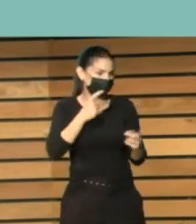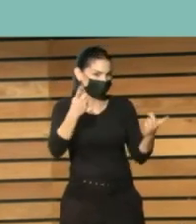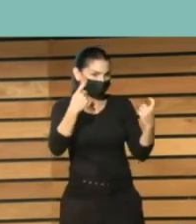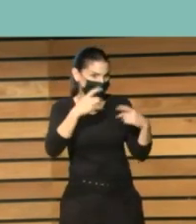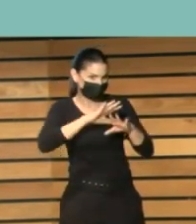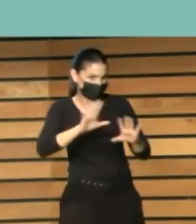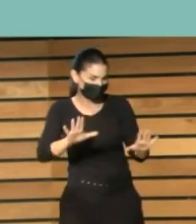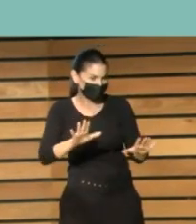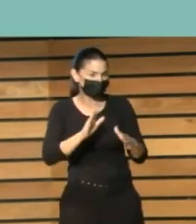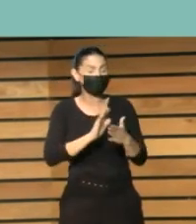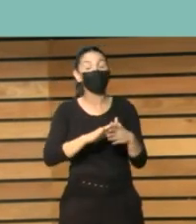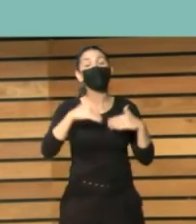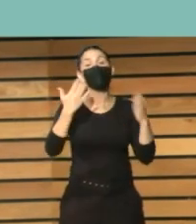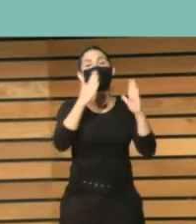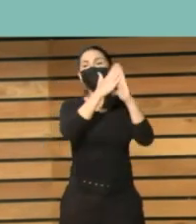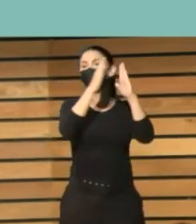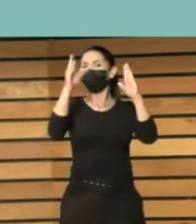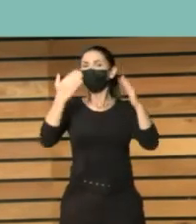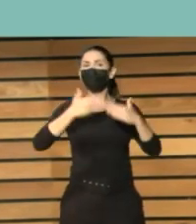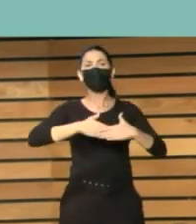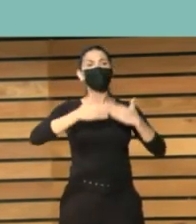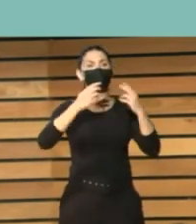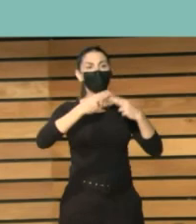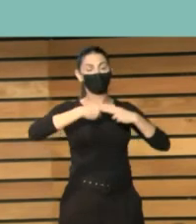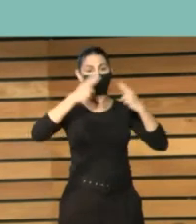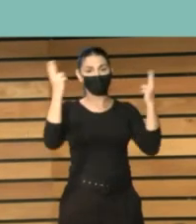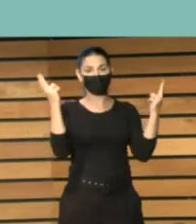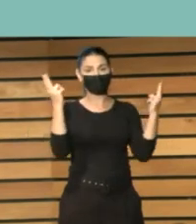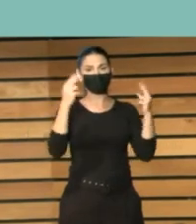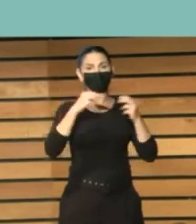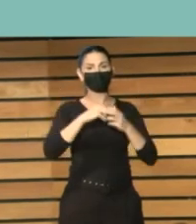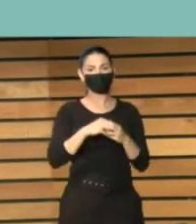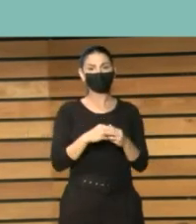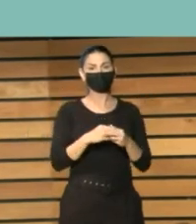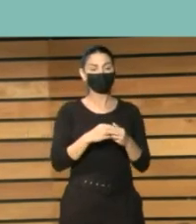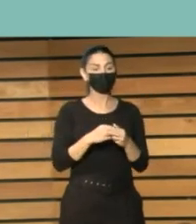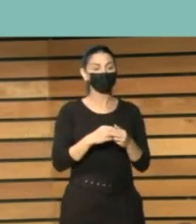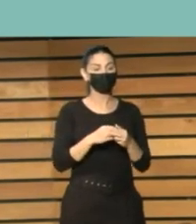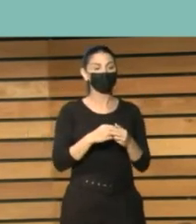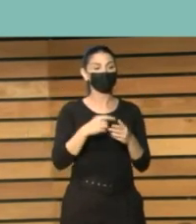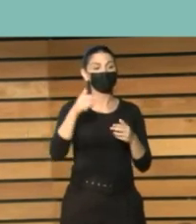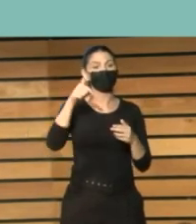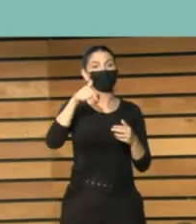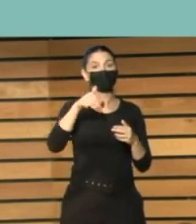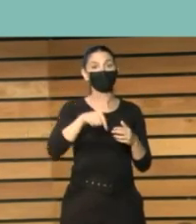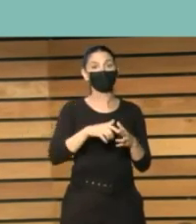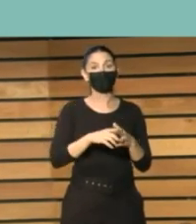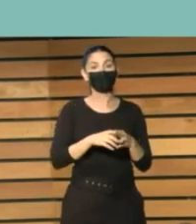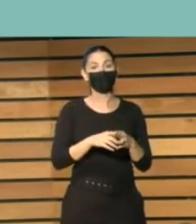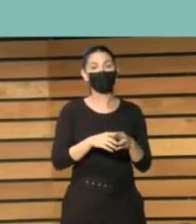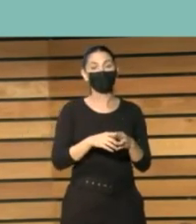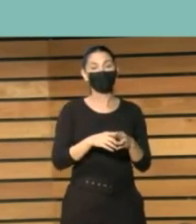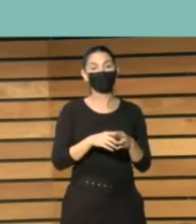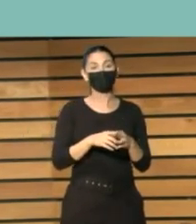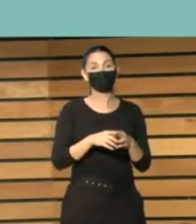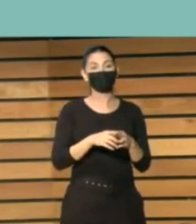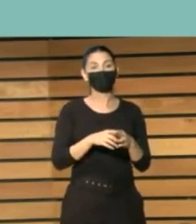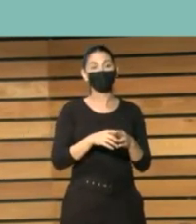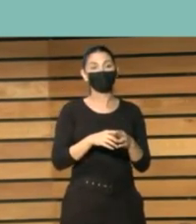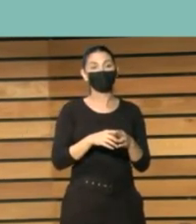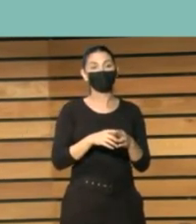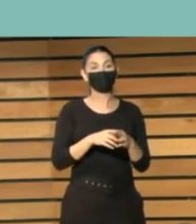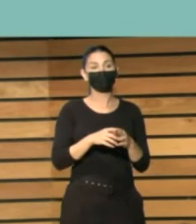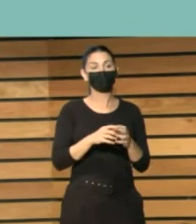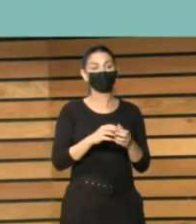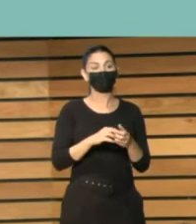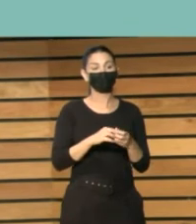las bibliotecas públicas, y este es un poquito el motivo de la redacción de este documento, no deberían acometer